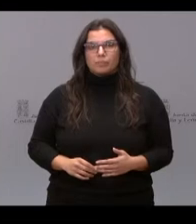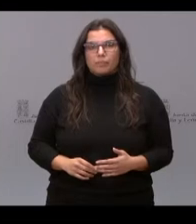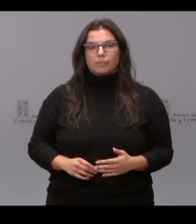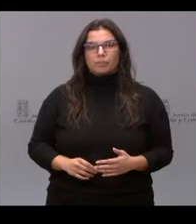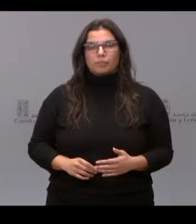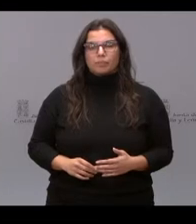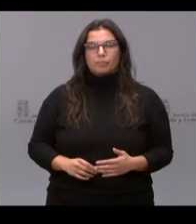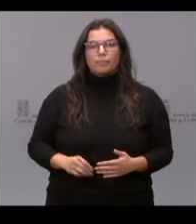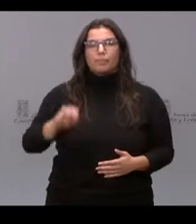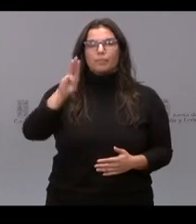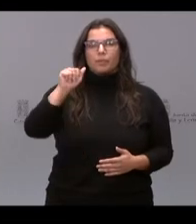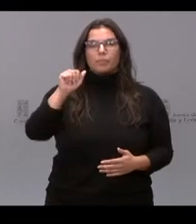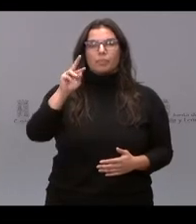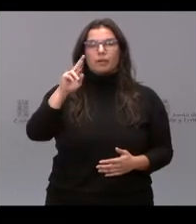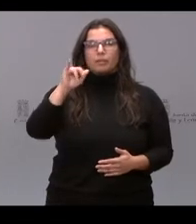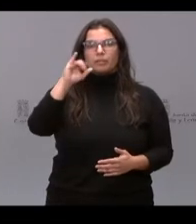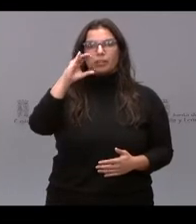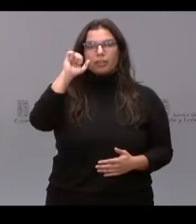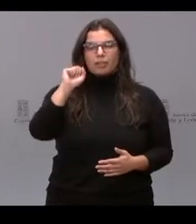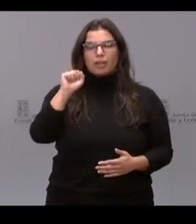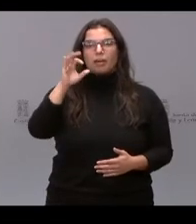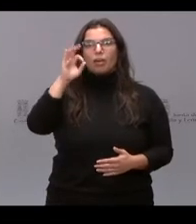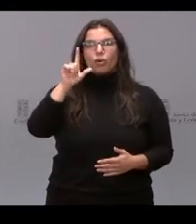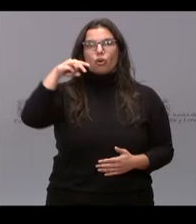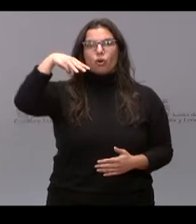Patricia Olmedo Valencia